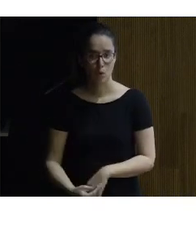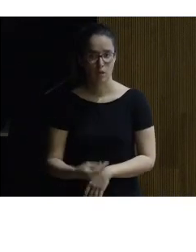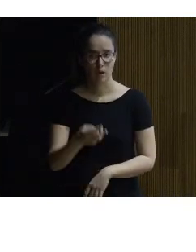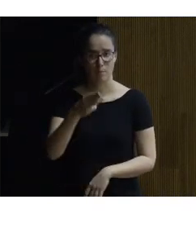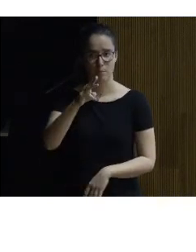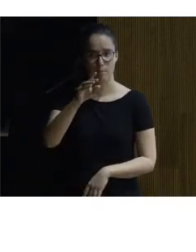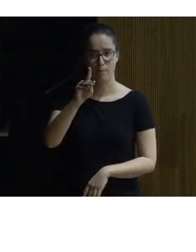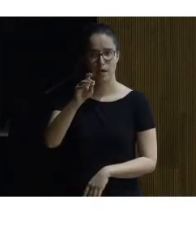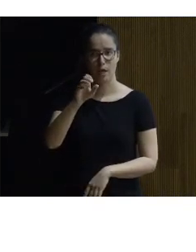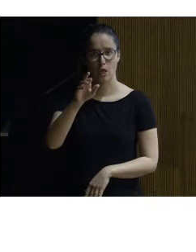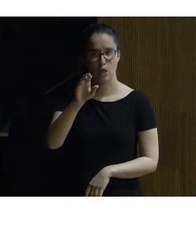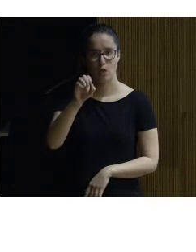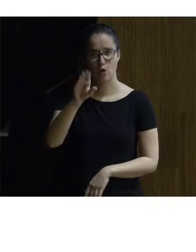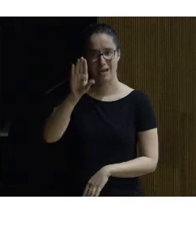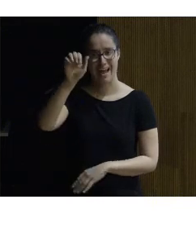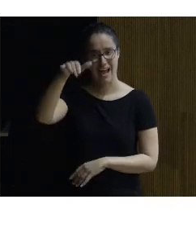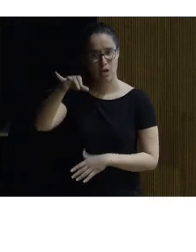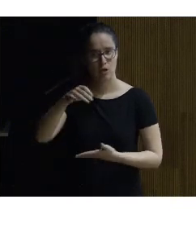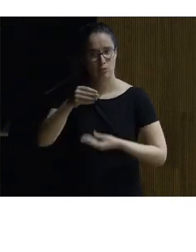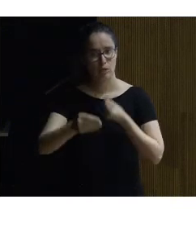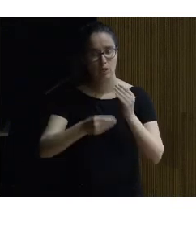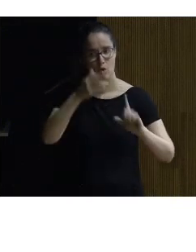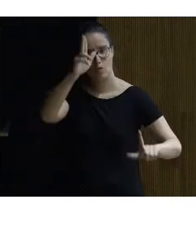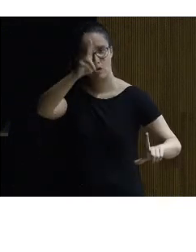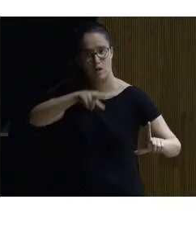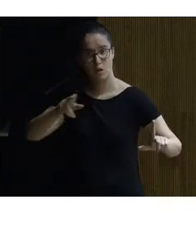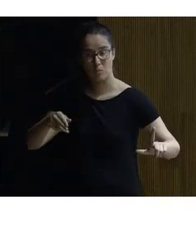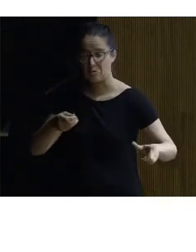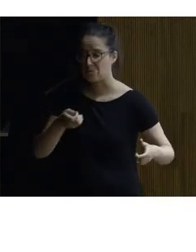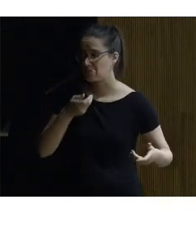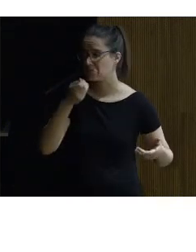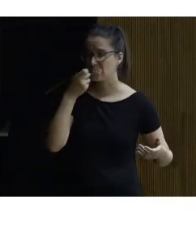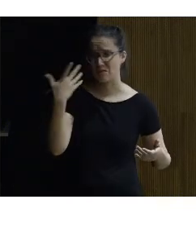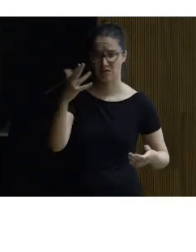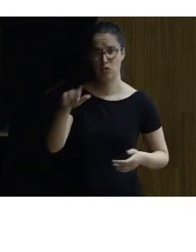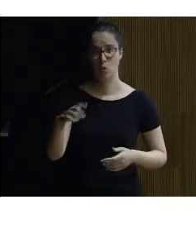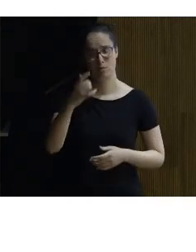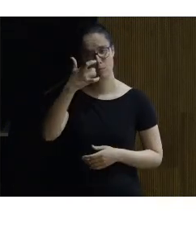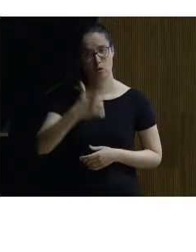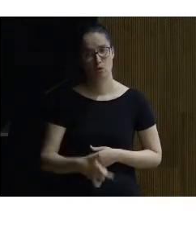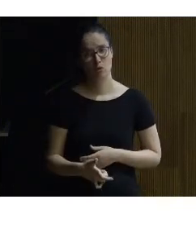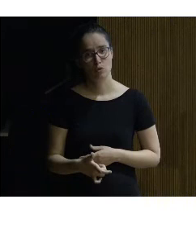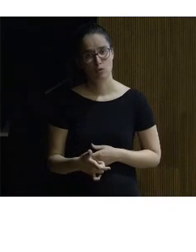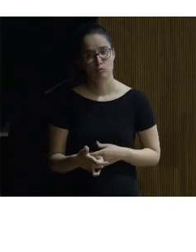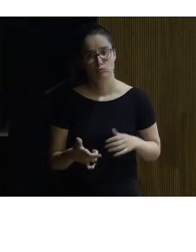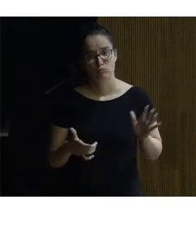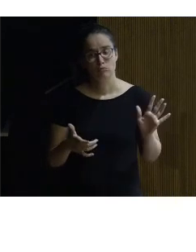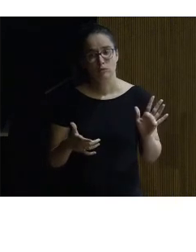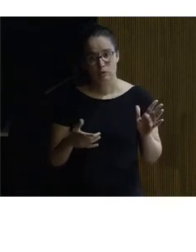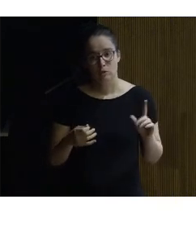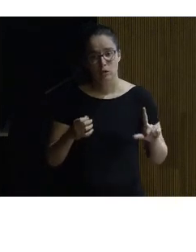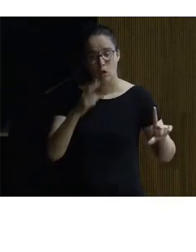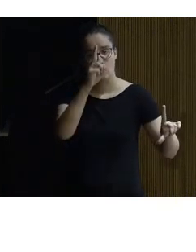Cano Pedro Cano hizo una obra poco conocida creo yo en el que reflejó en